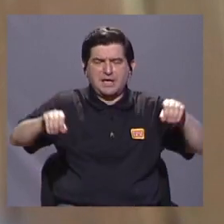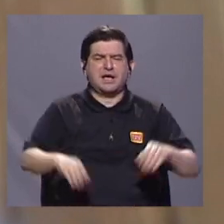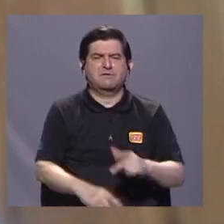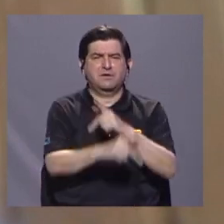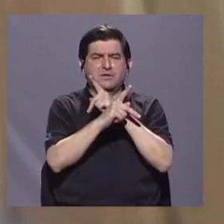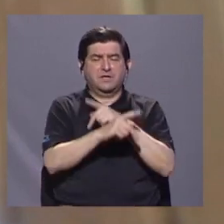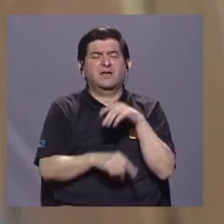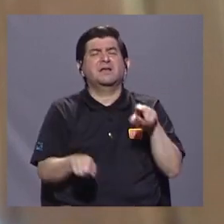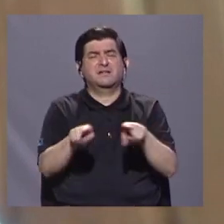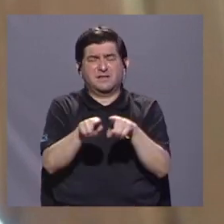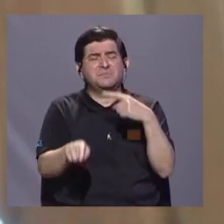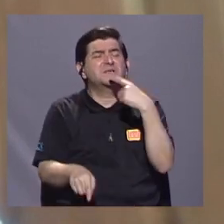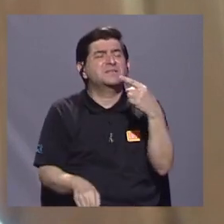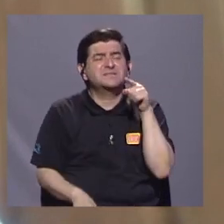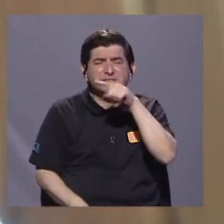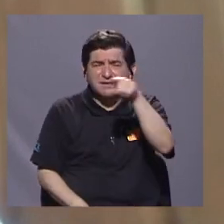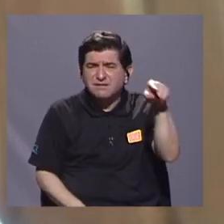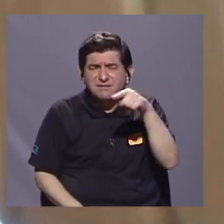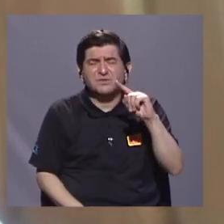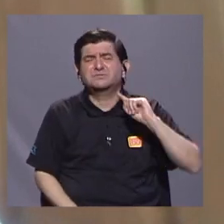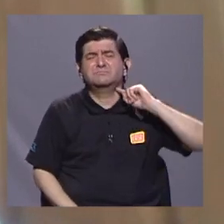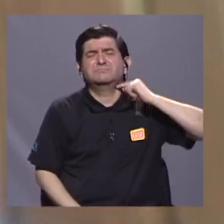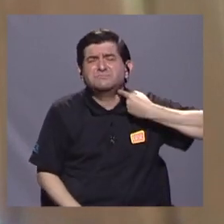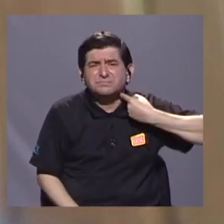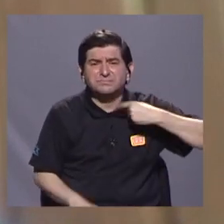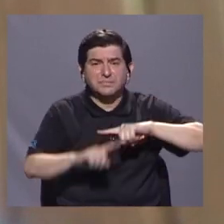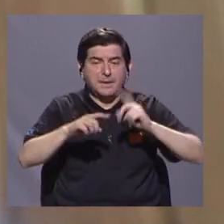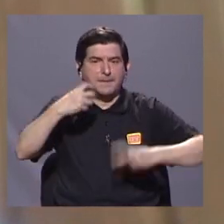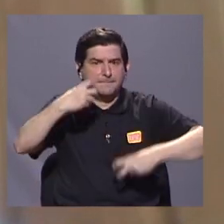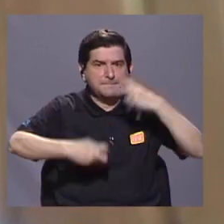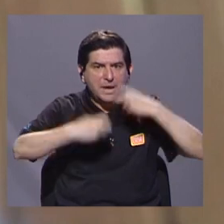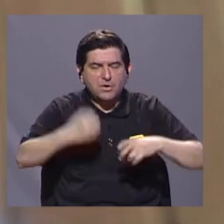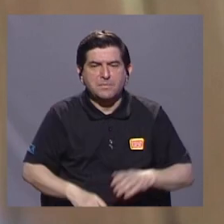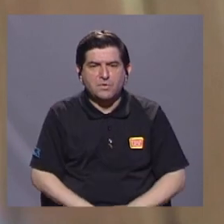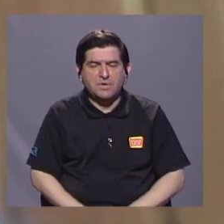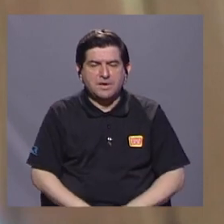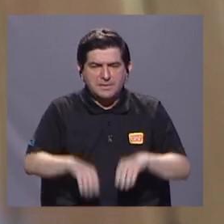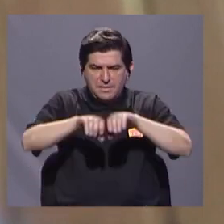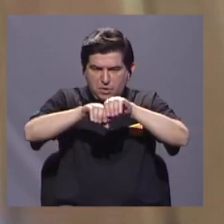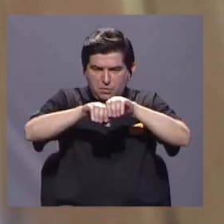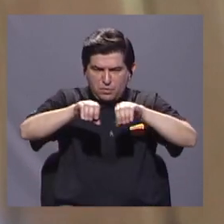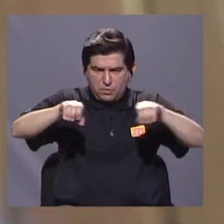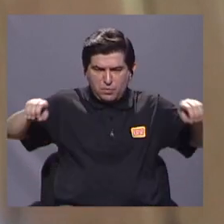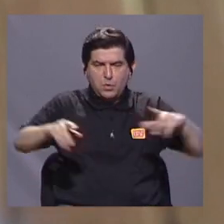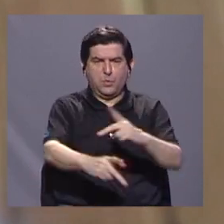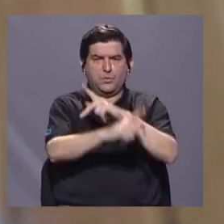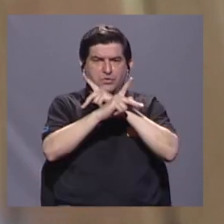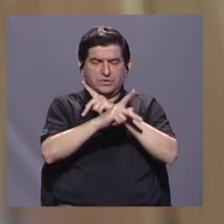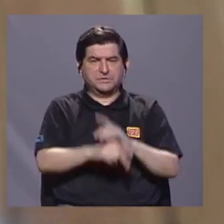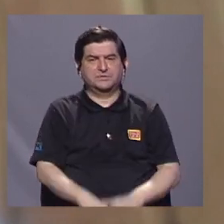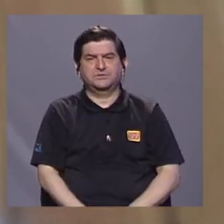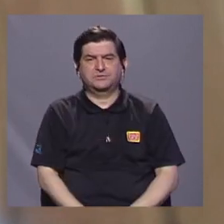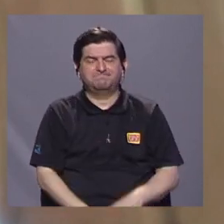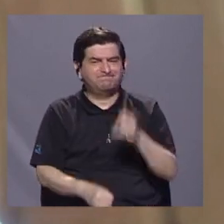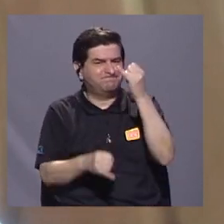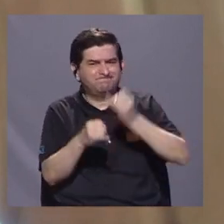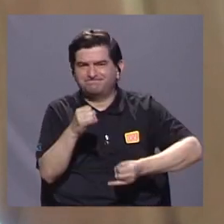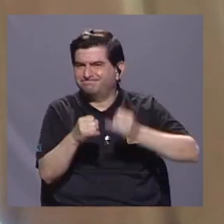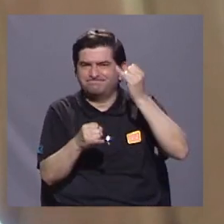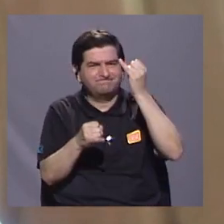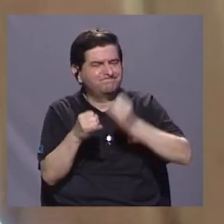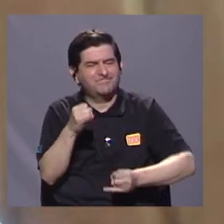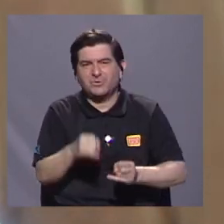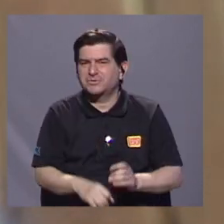un alto costo, pero el problema de cables aislantes está en que no terminan, ¿verdad?